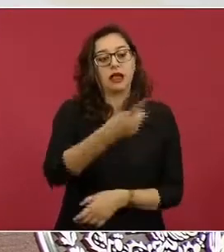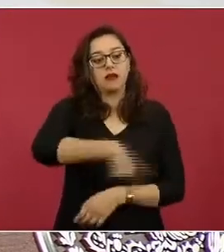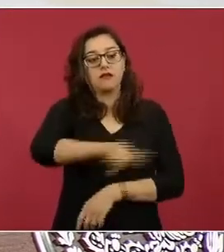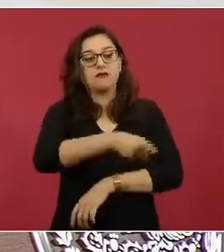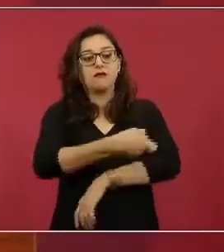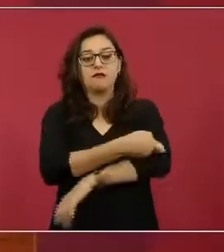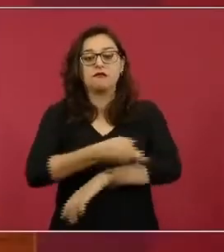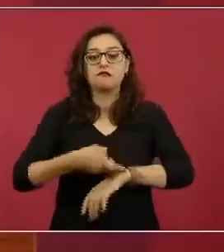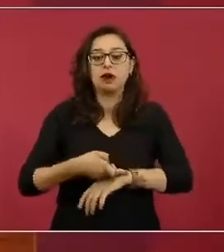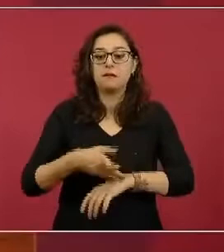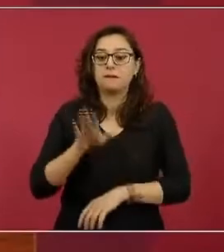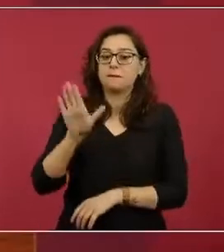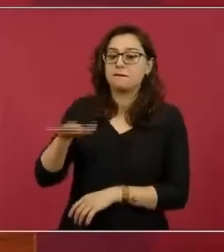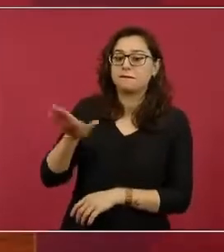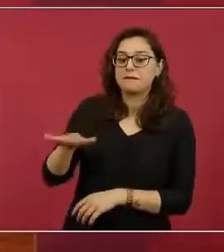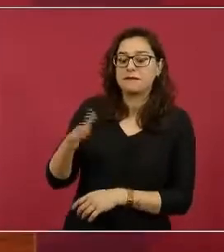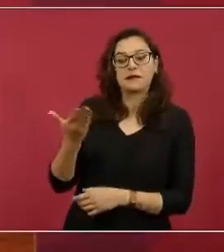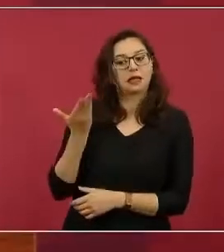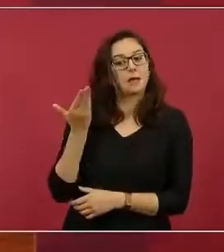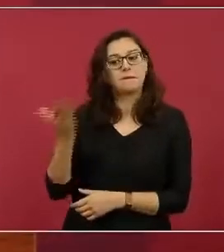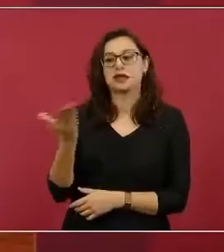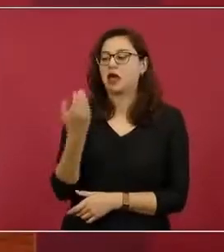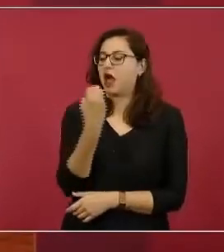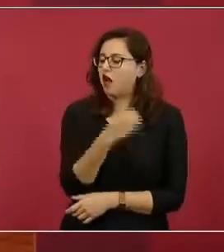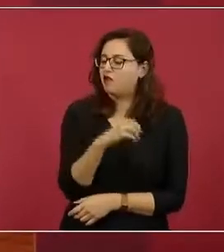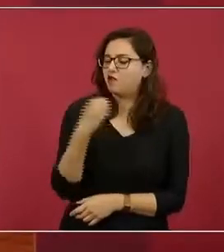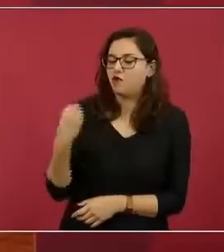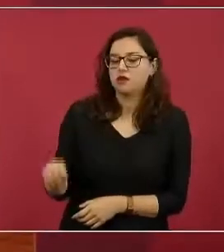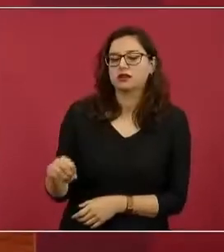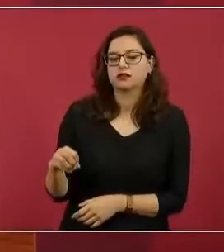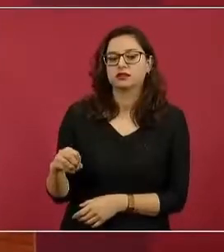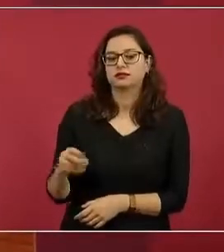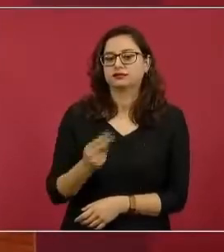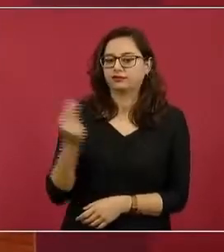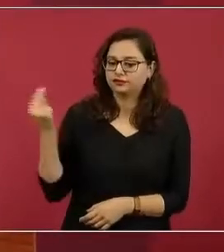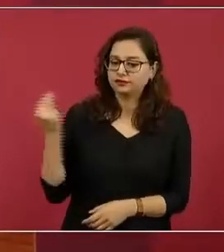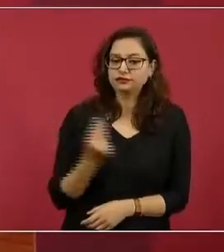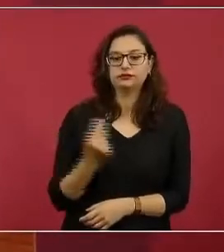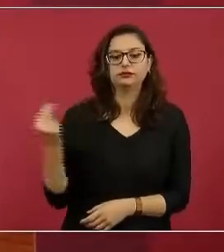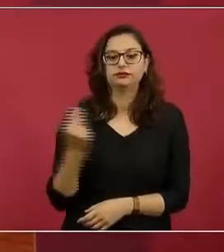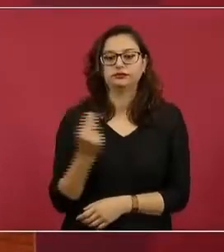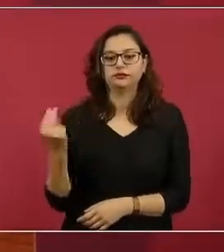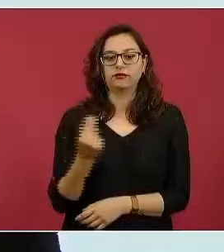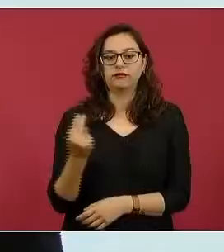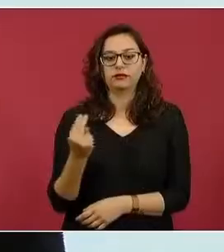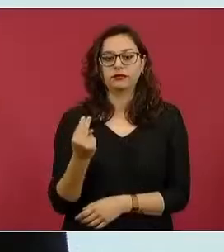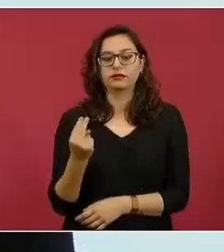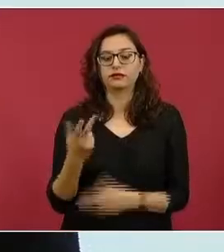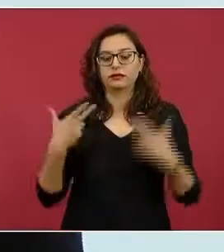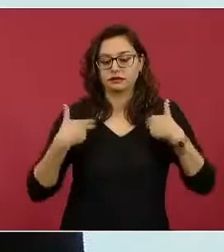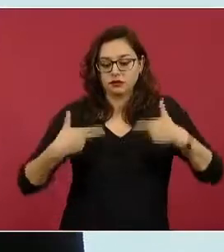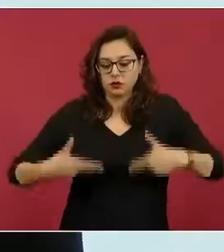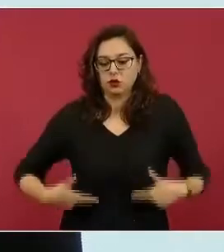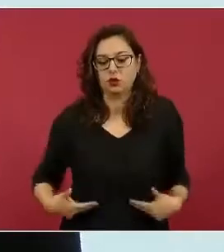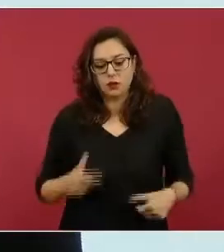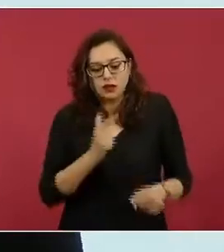las que necesitamos hacer obligaciones como Estado es impulsar la identificación humana.